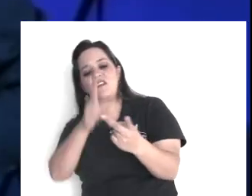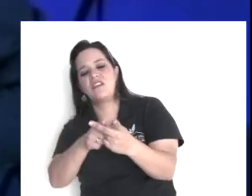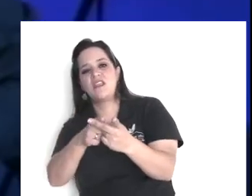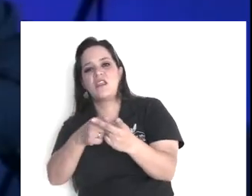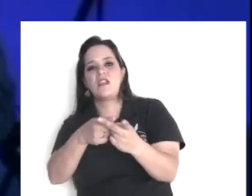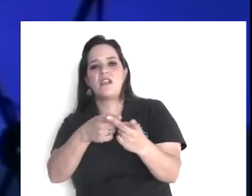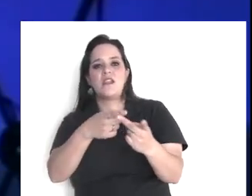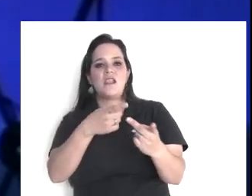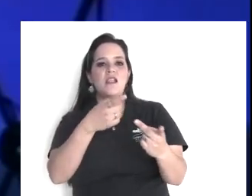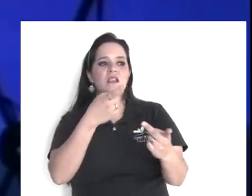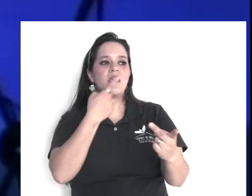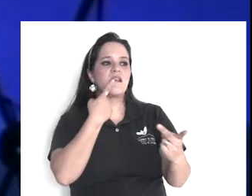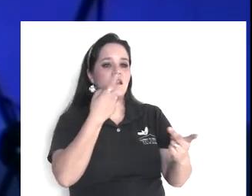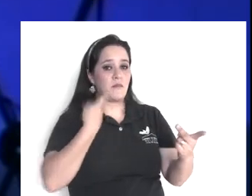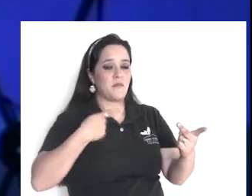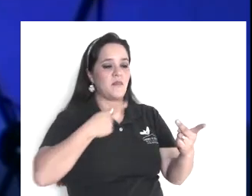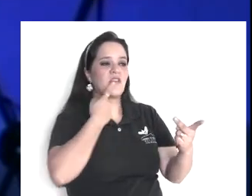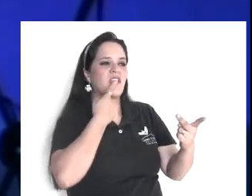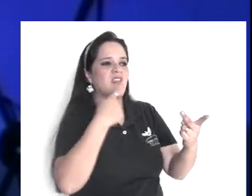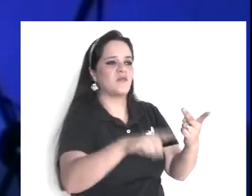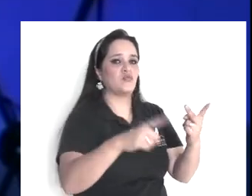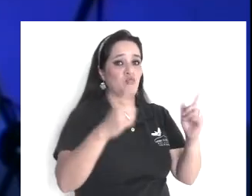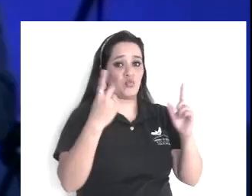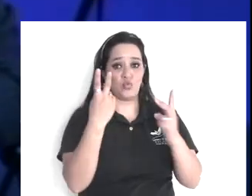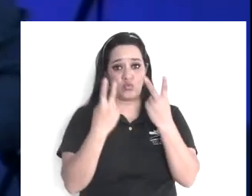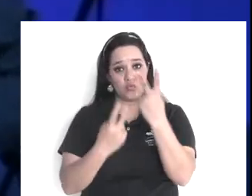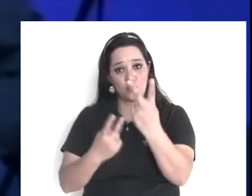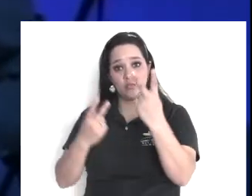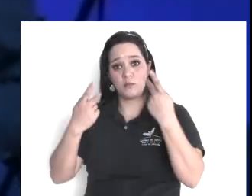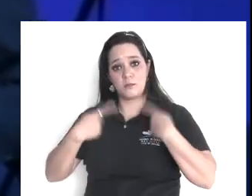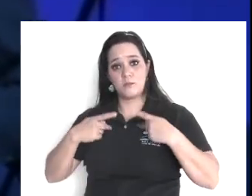se presentarán, delante, ¿de quién? de Dios,